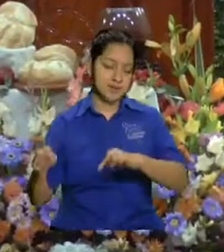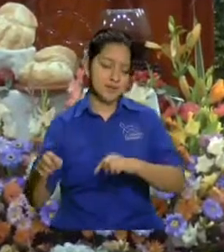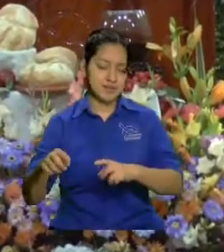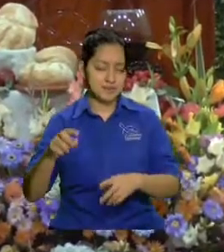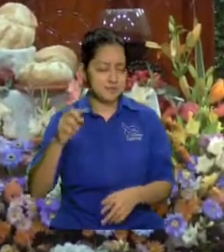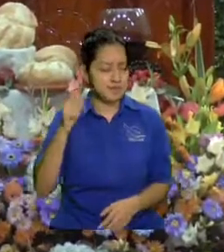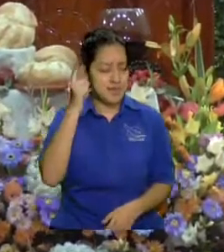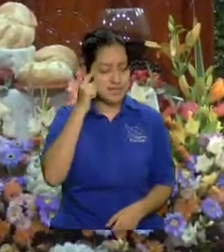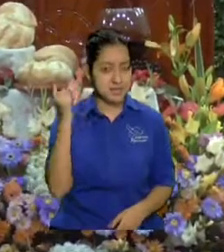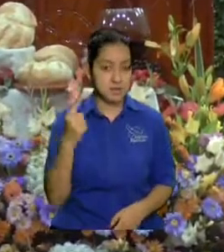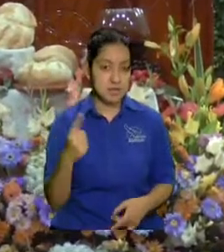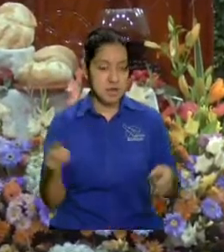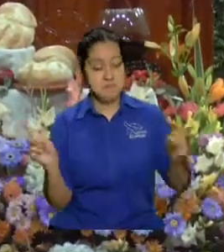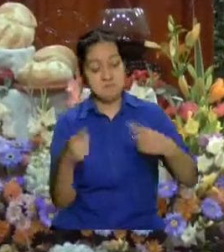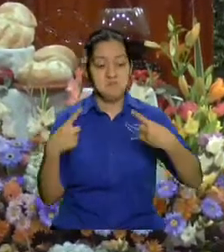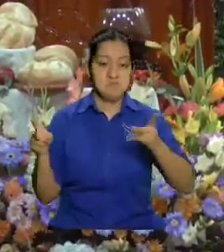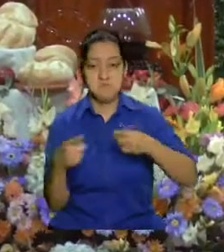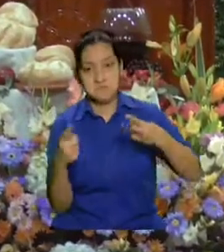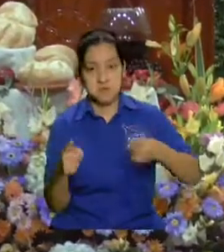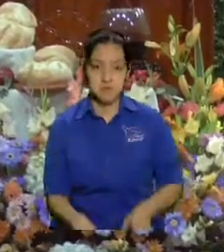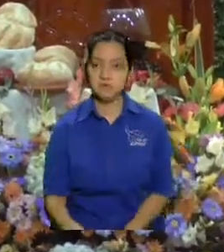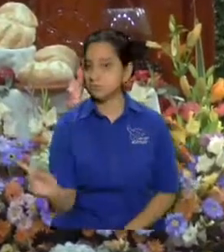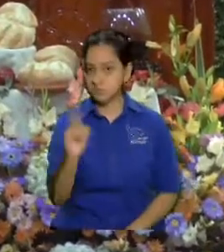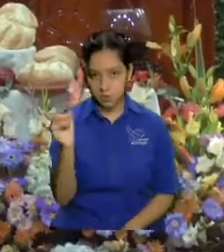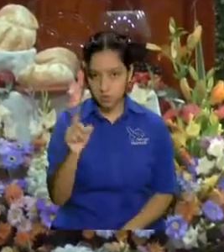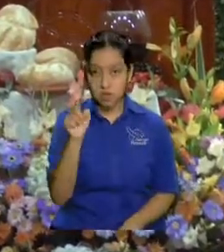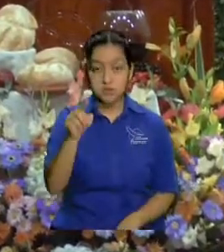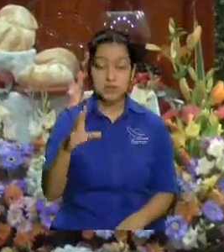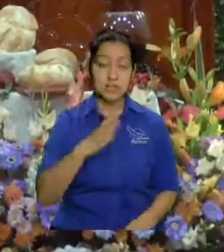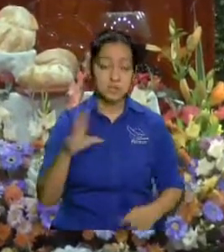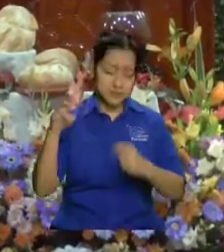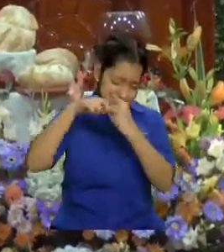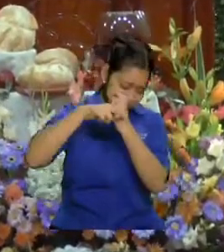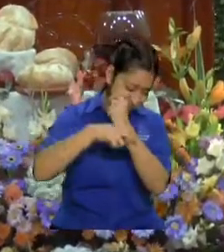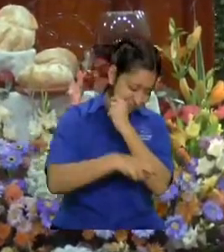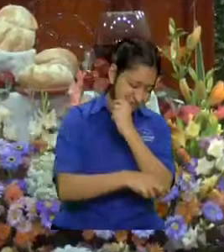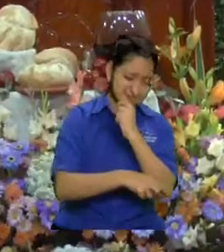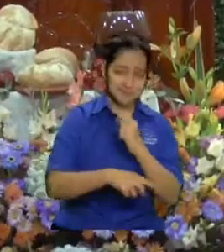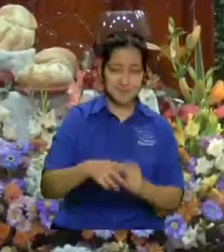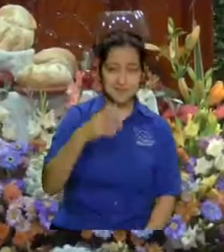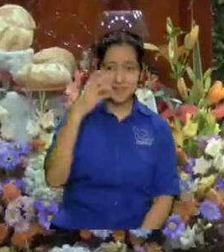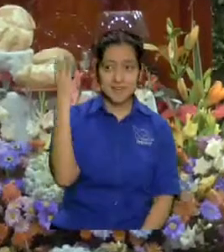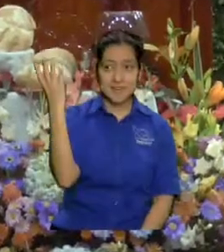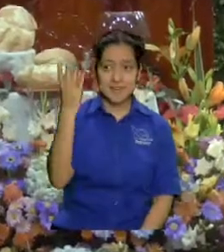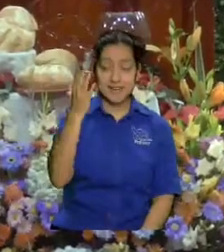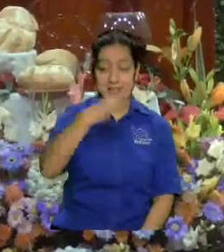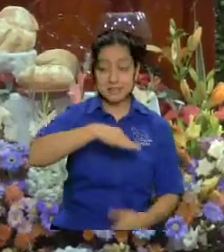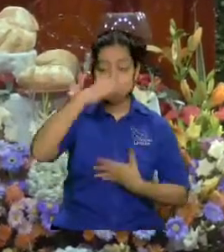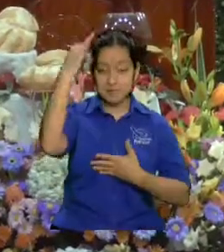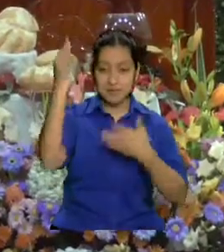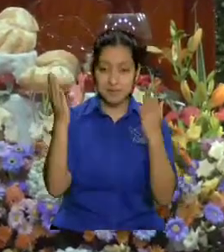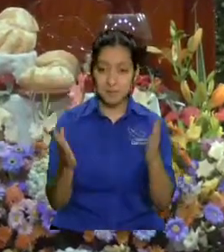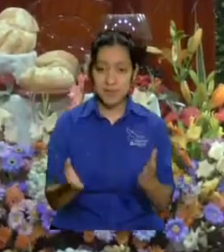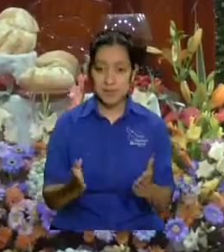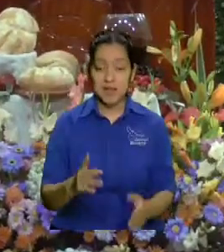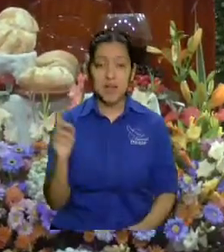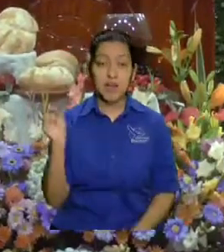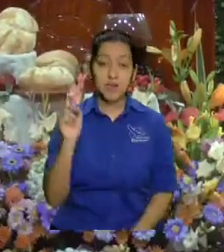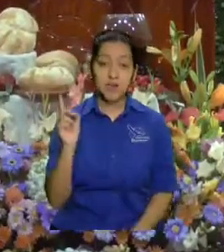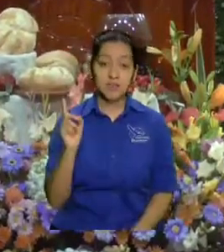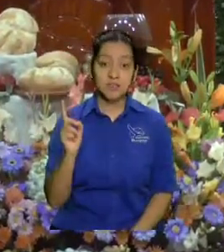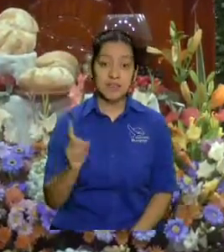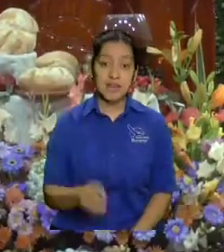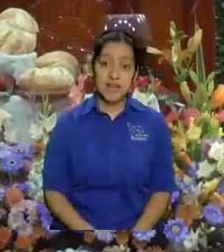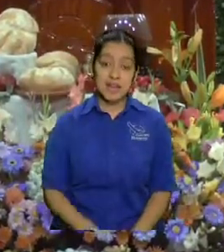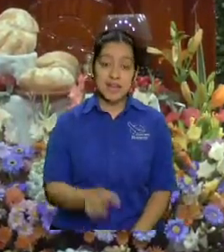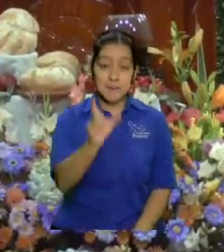no es eso tiene un trasfondo espiritual en donde en donde francamente la potestad